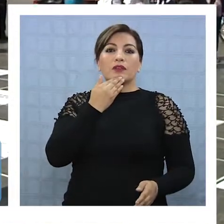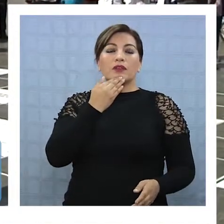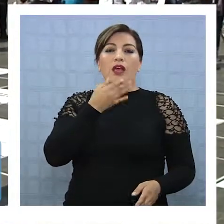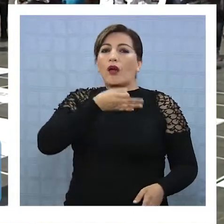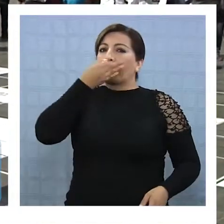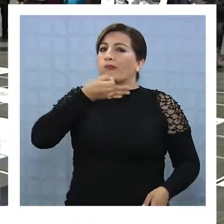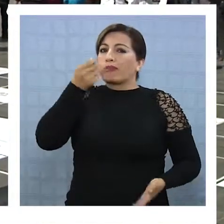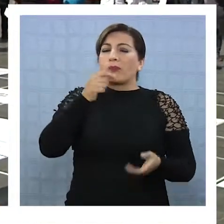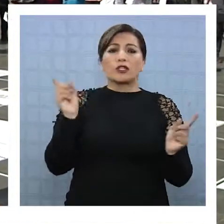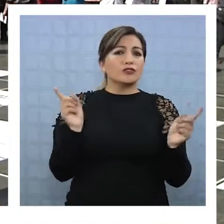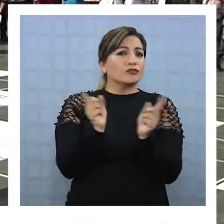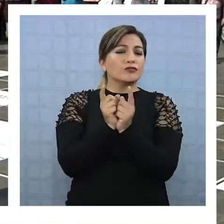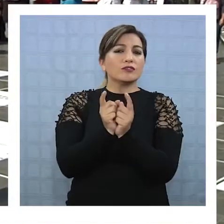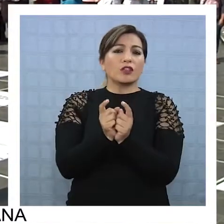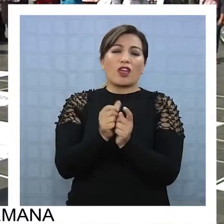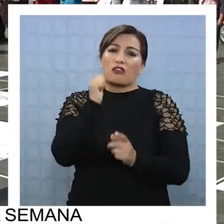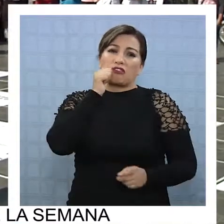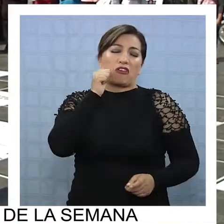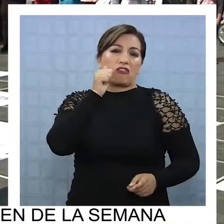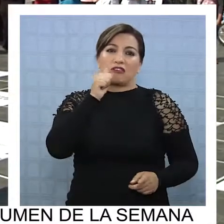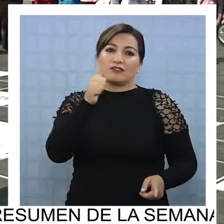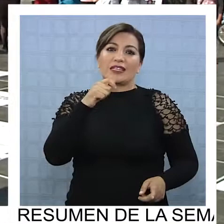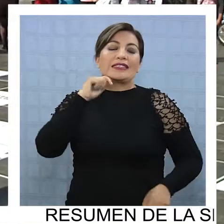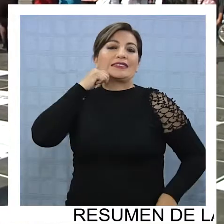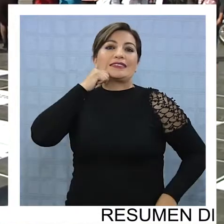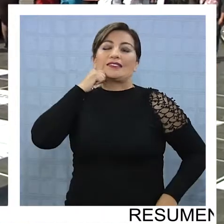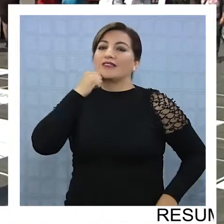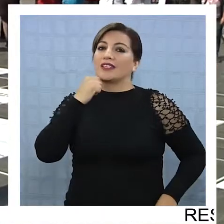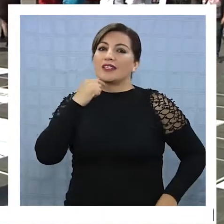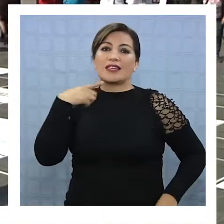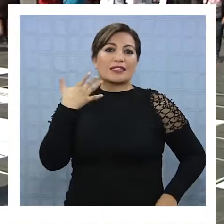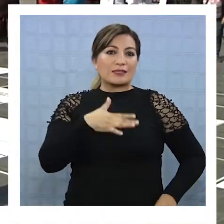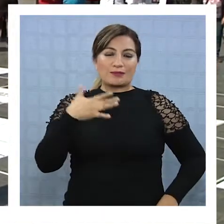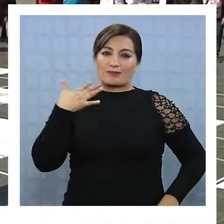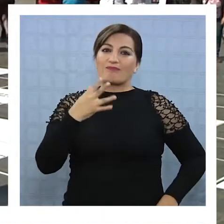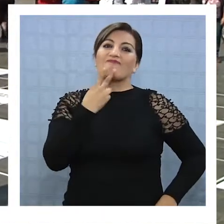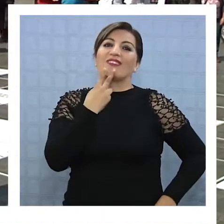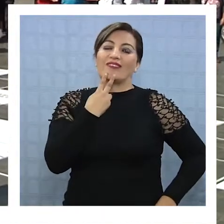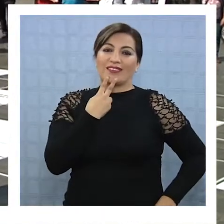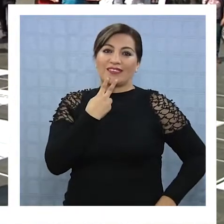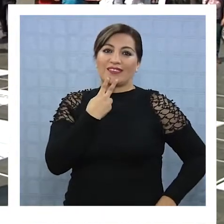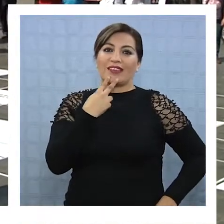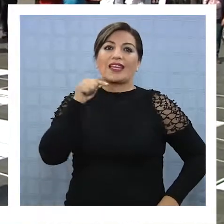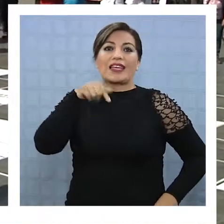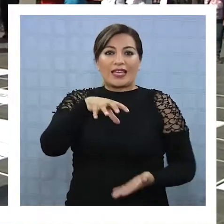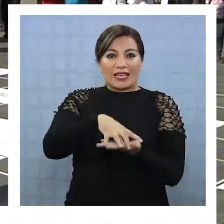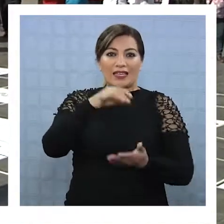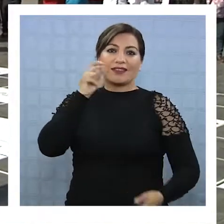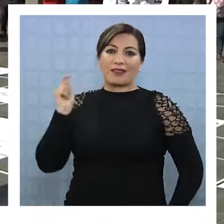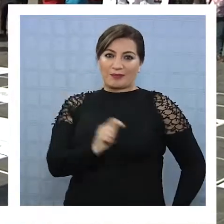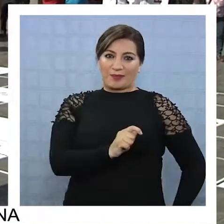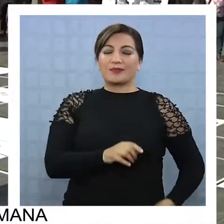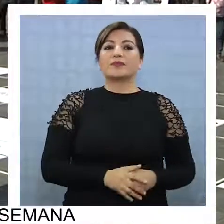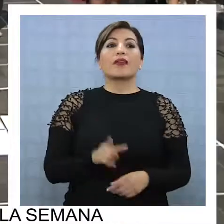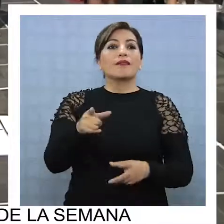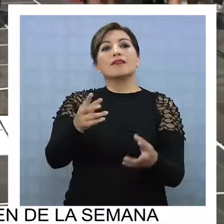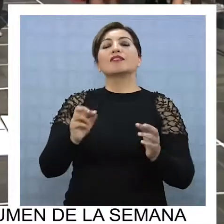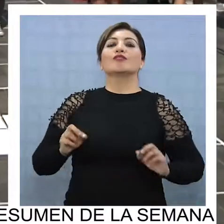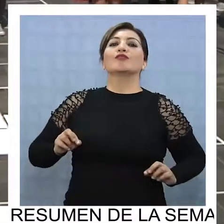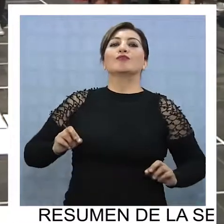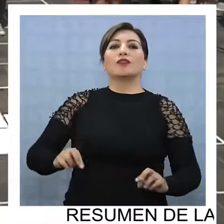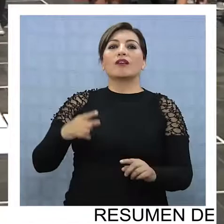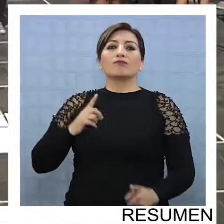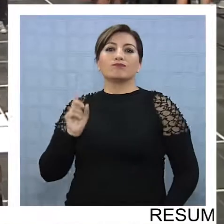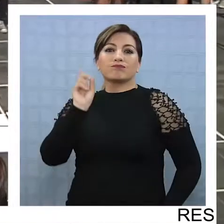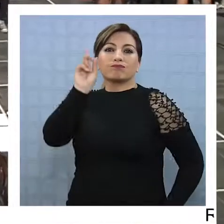potenciar a través de relatos súper simples, cotidianos y muy significativos lo que realmente es vivir en esta región de Tarapacá.